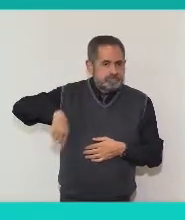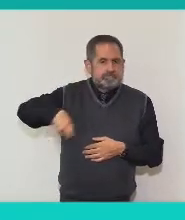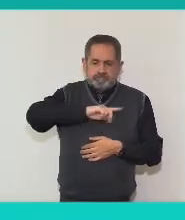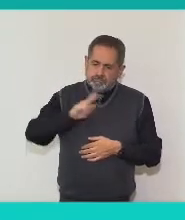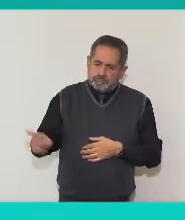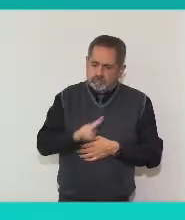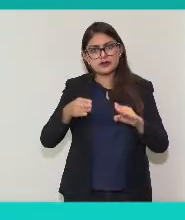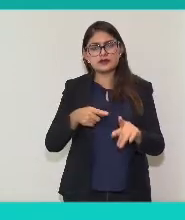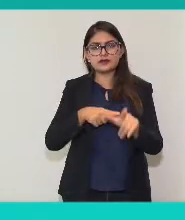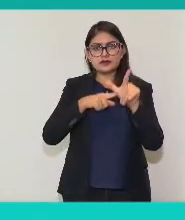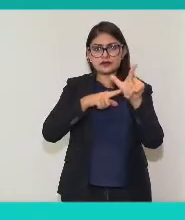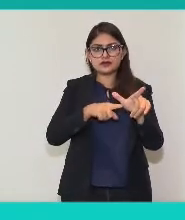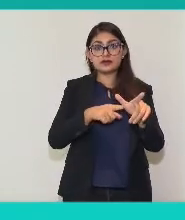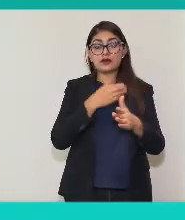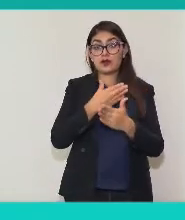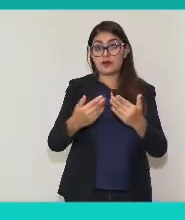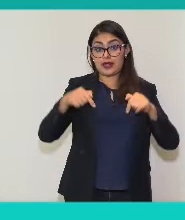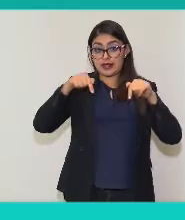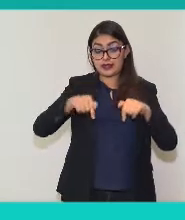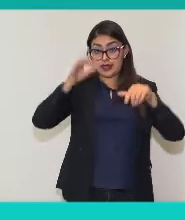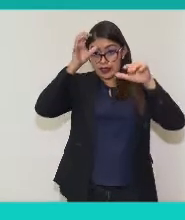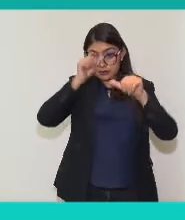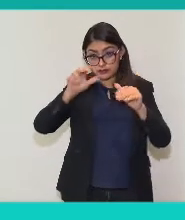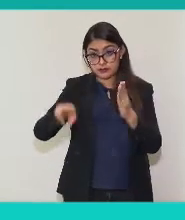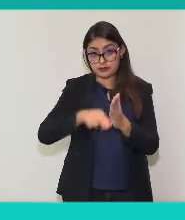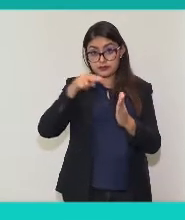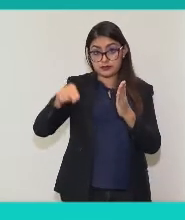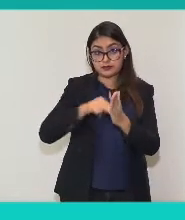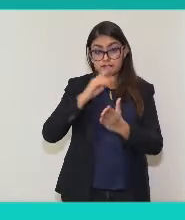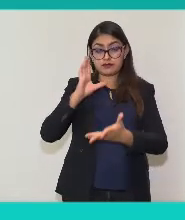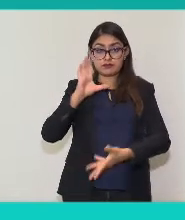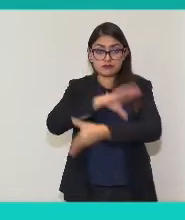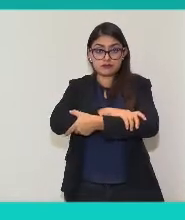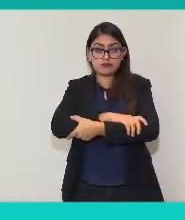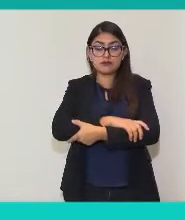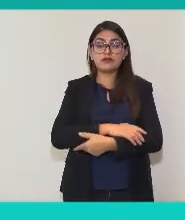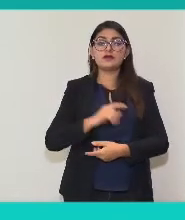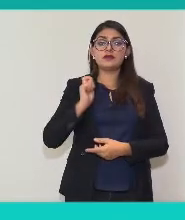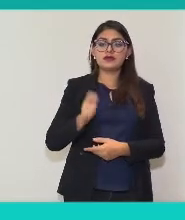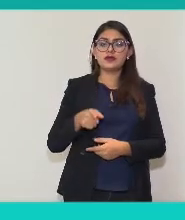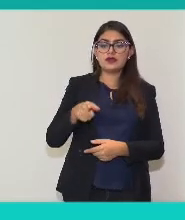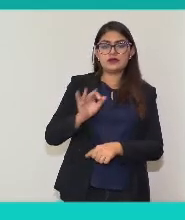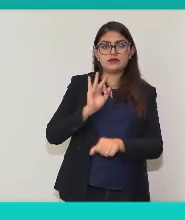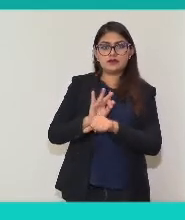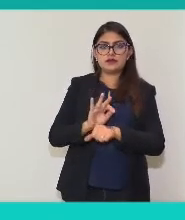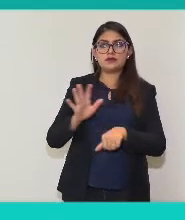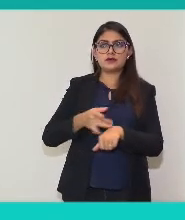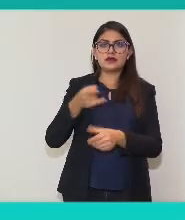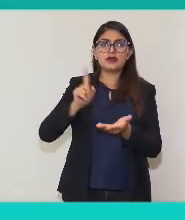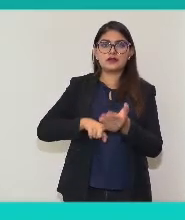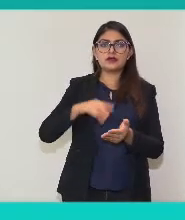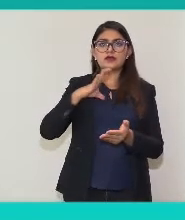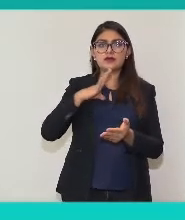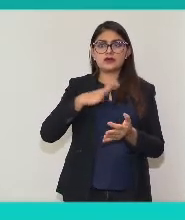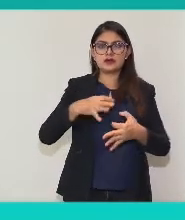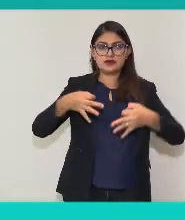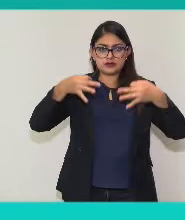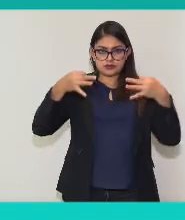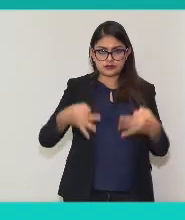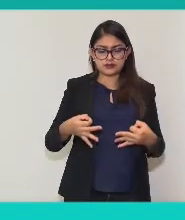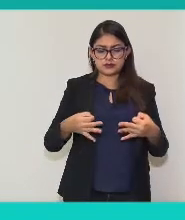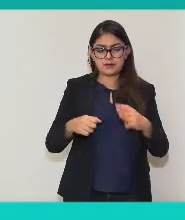pueblos originarios. Este convenio adquiere gran trascendencia pues al tiempo que permite sentar estas bases de